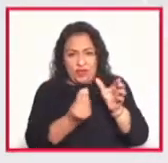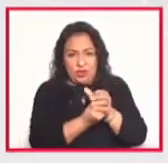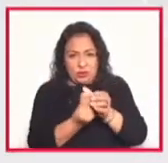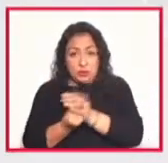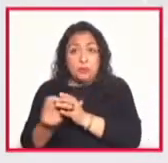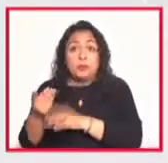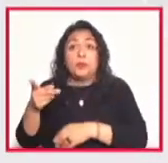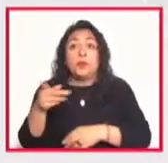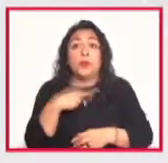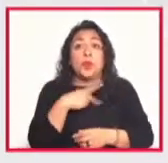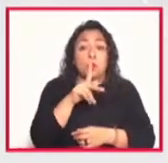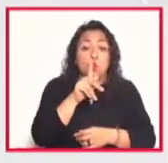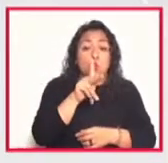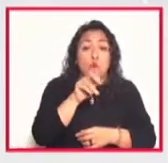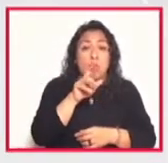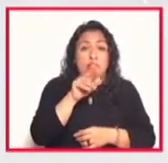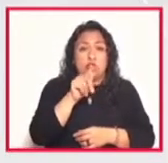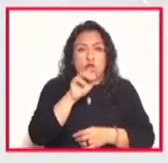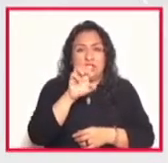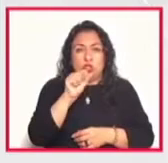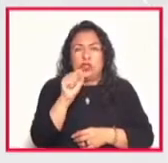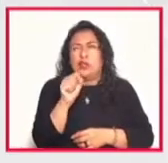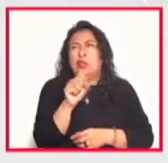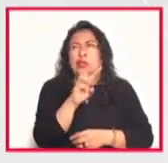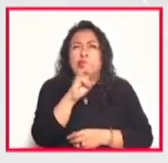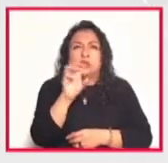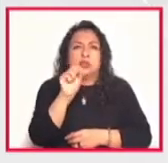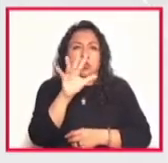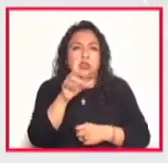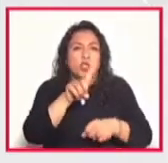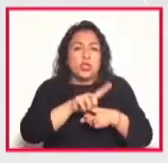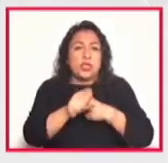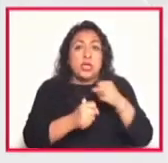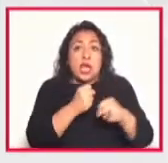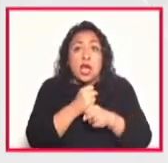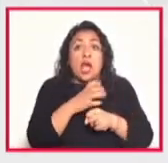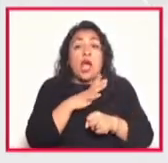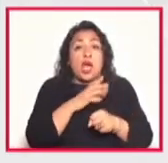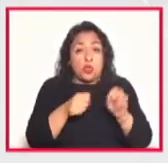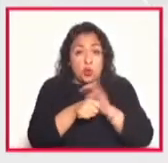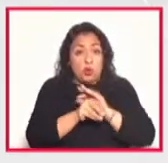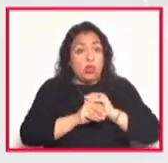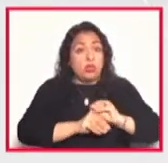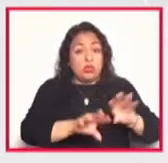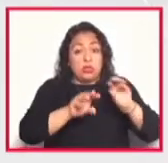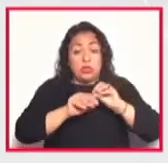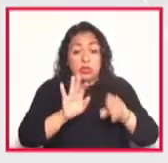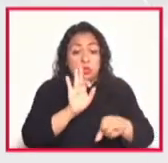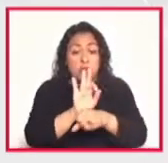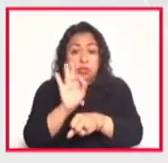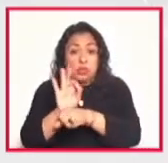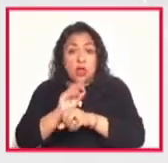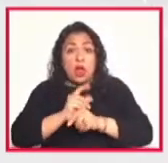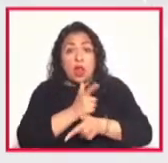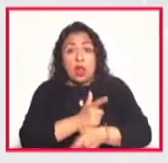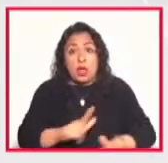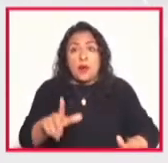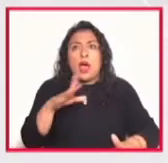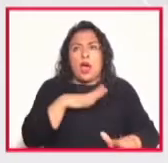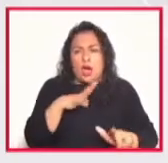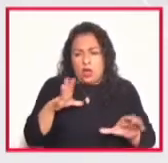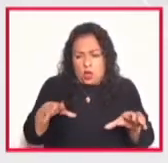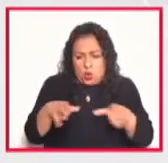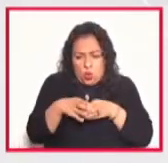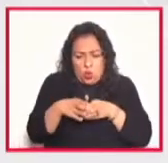prácticamente los 365 días del año puedes tener liberación de tortugas ya que tenemos varias cooperativas que se